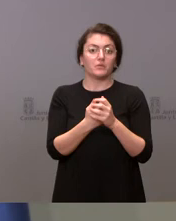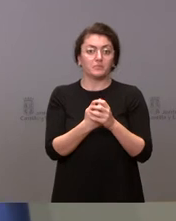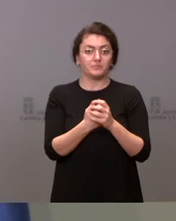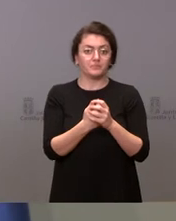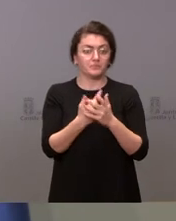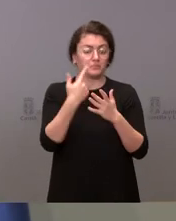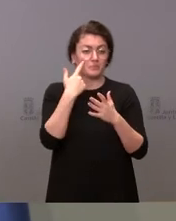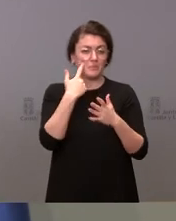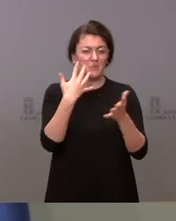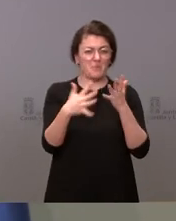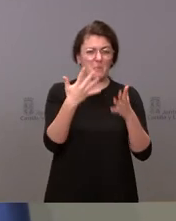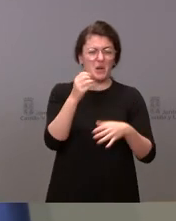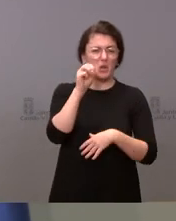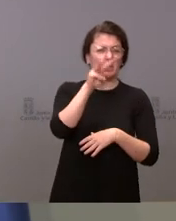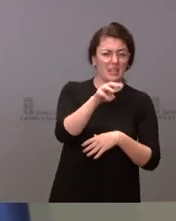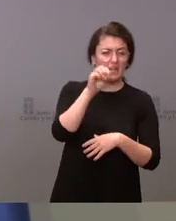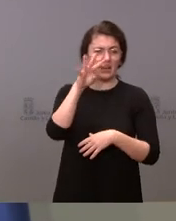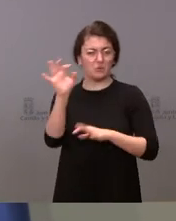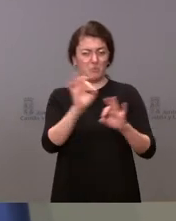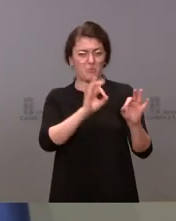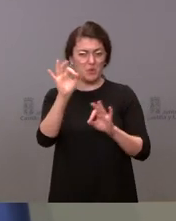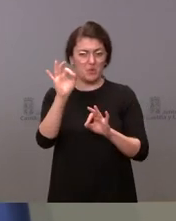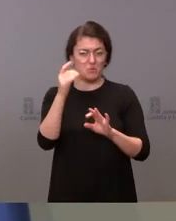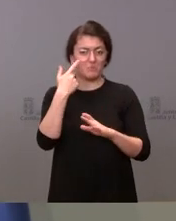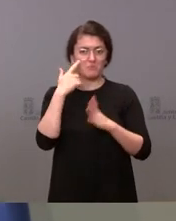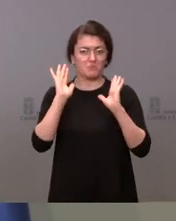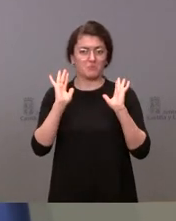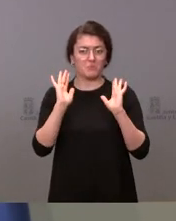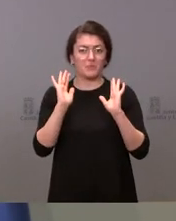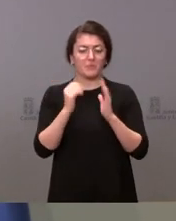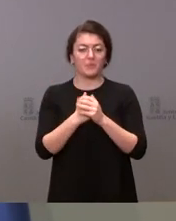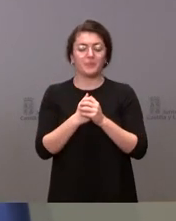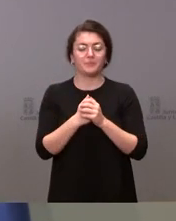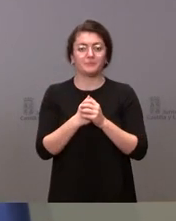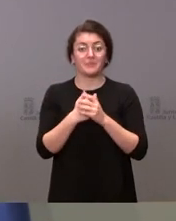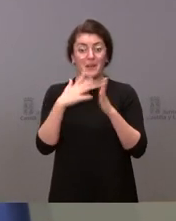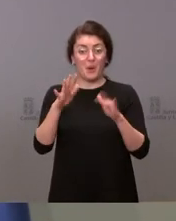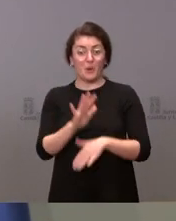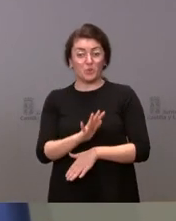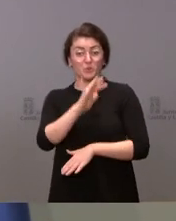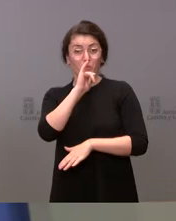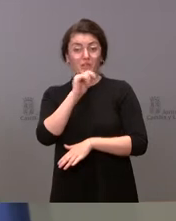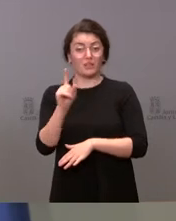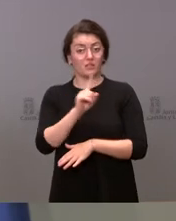me parece que por encima del 13% o 14%. Pero eso no va a ser suficiente.